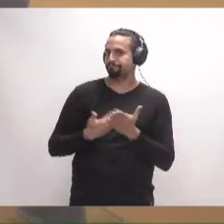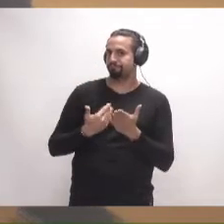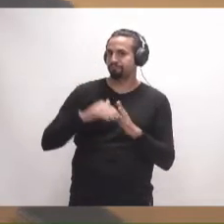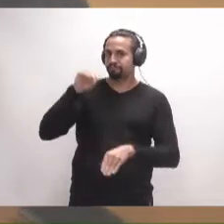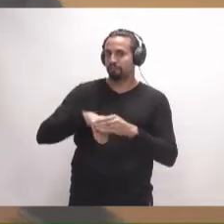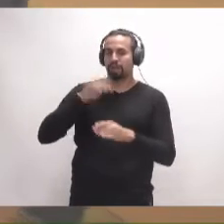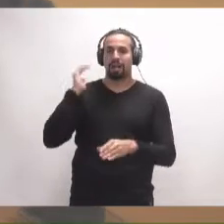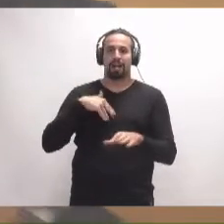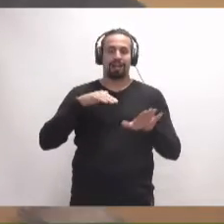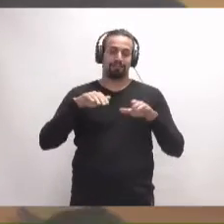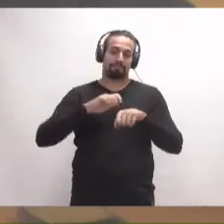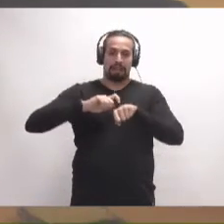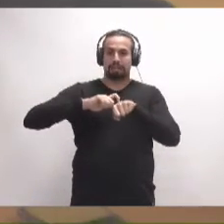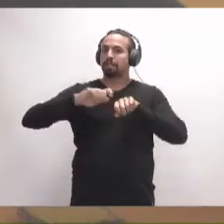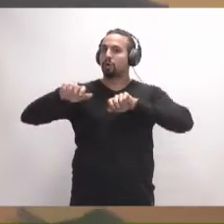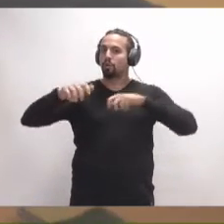carácter urgente de la convocatoria.